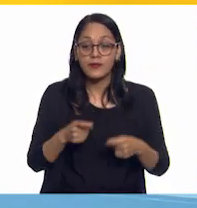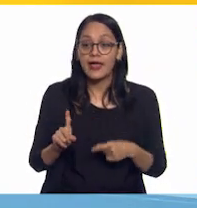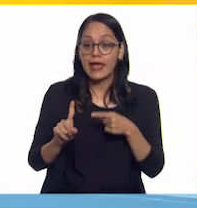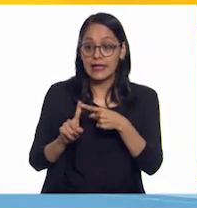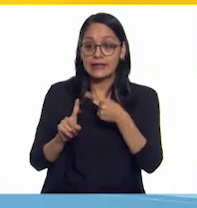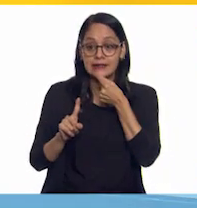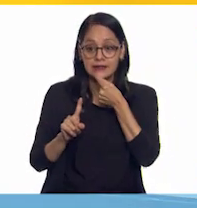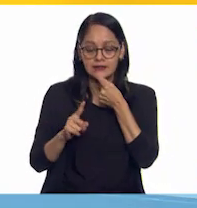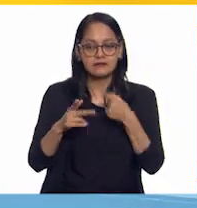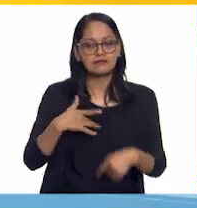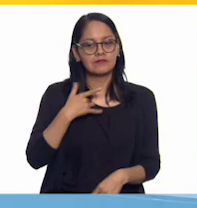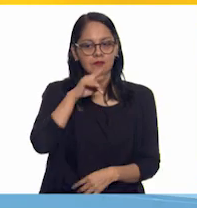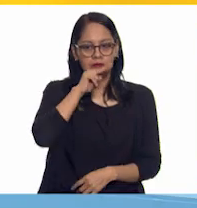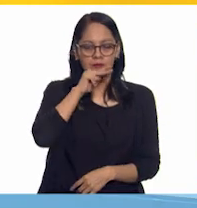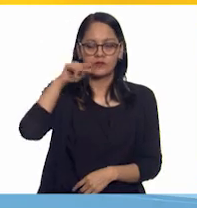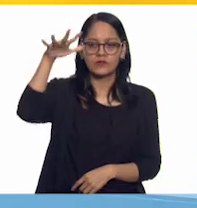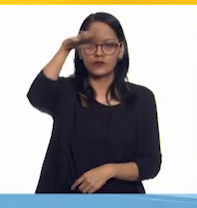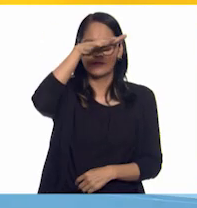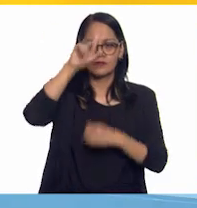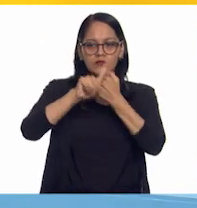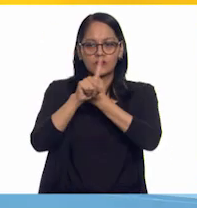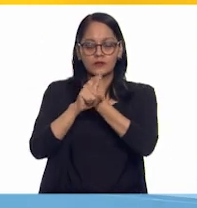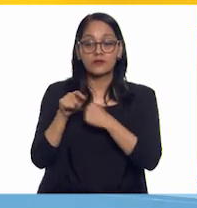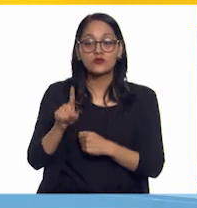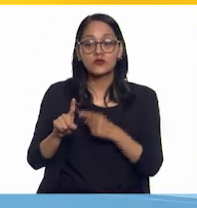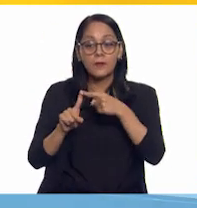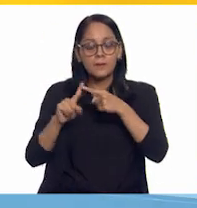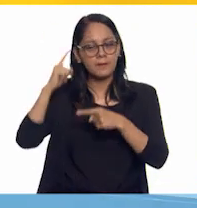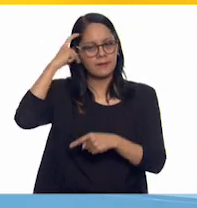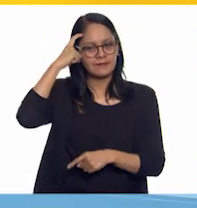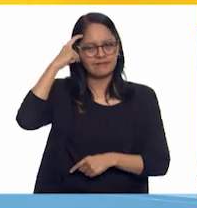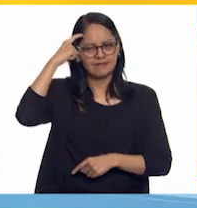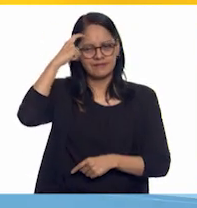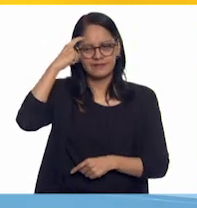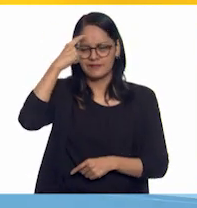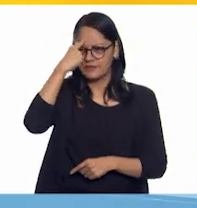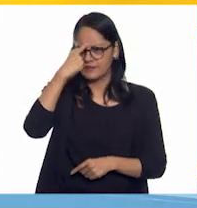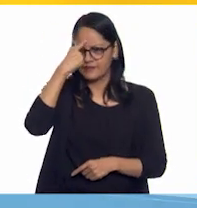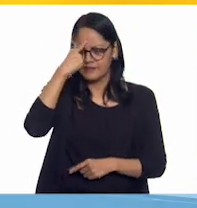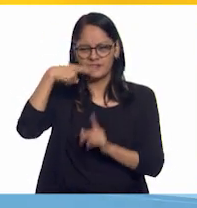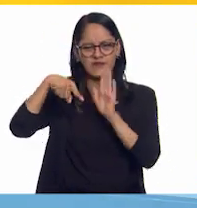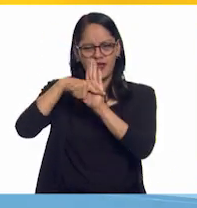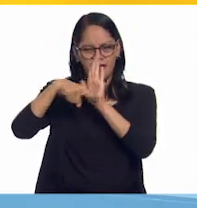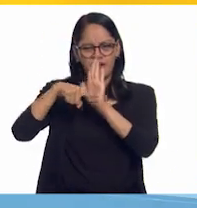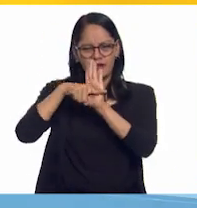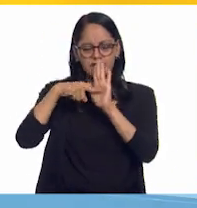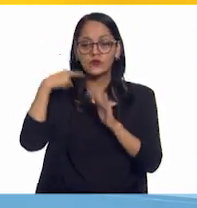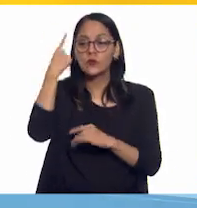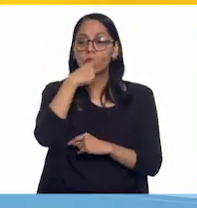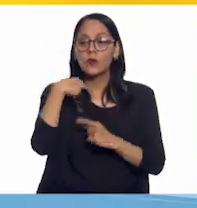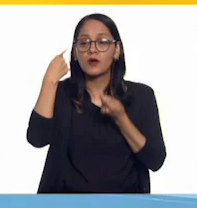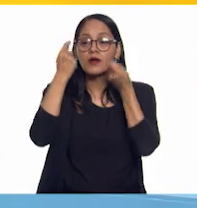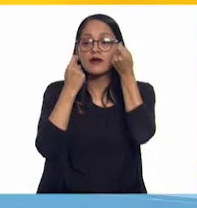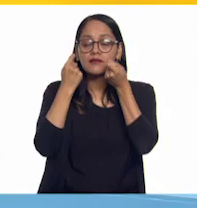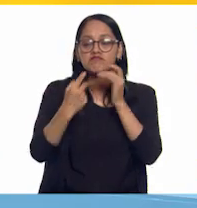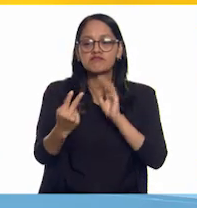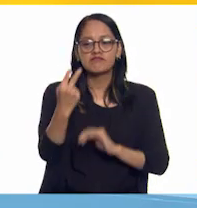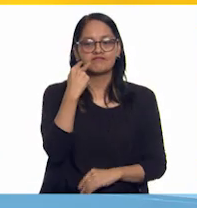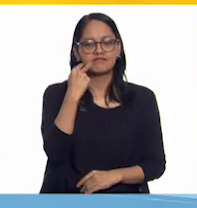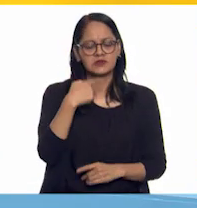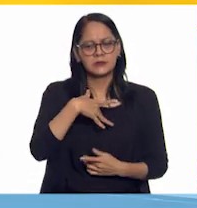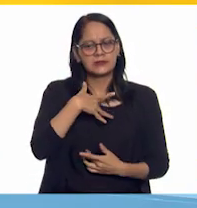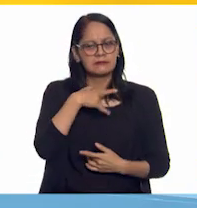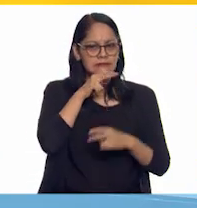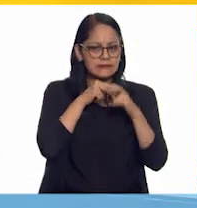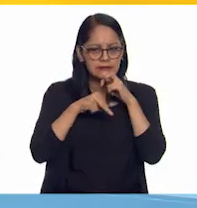preocupado por los problemas ambientales. Su mente está ocupada por los pensamientos negativos, y su rostro refleja la intranquilidad